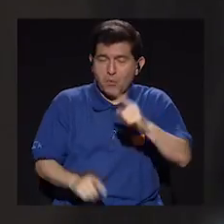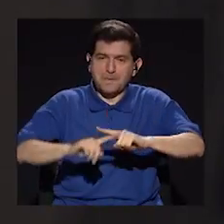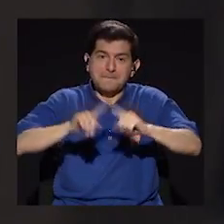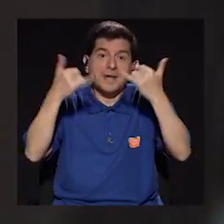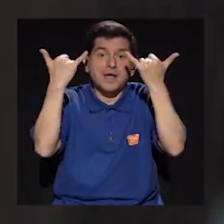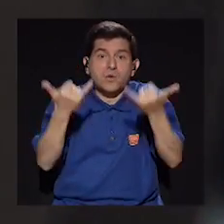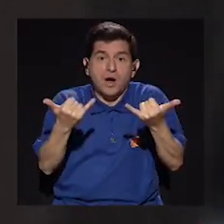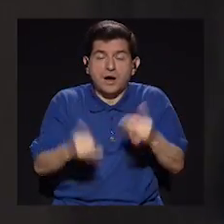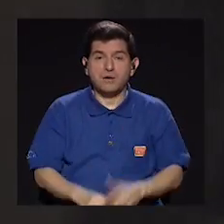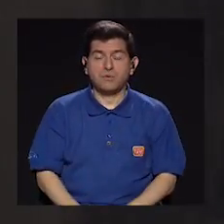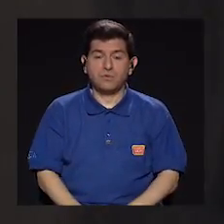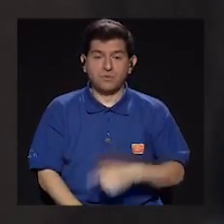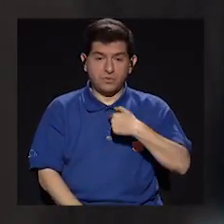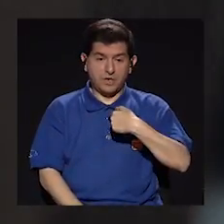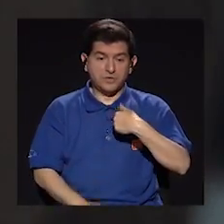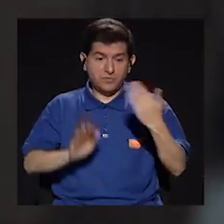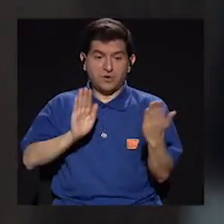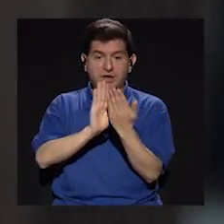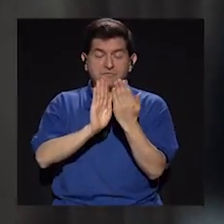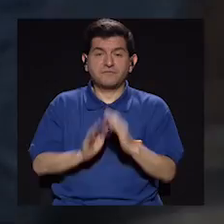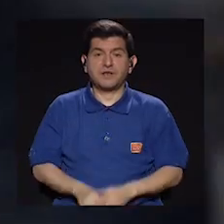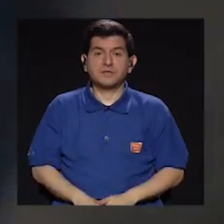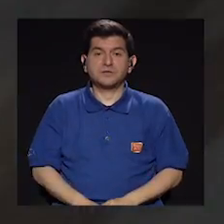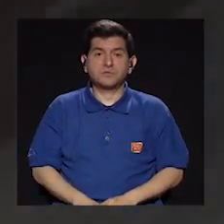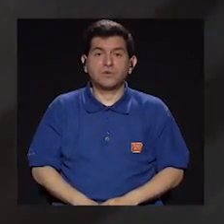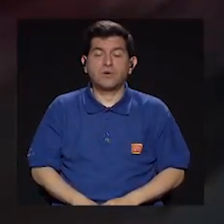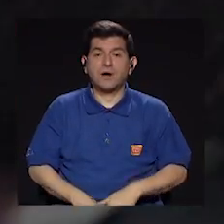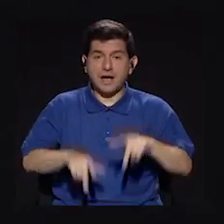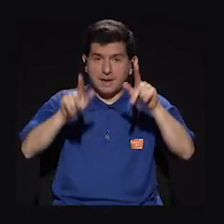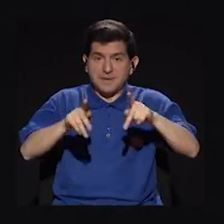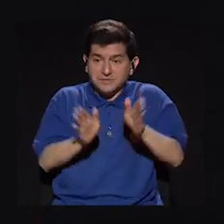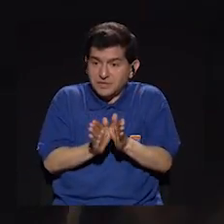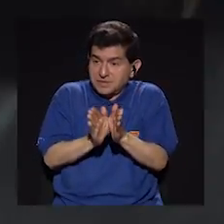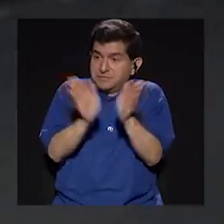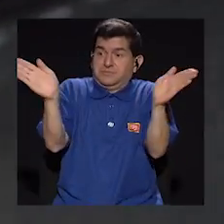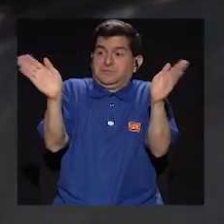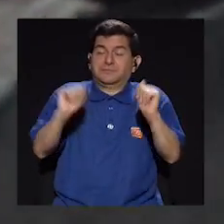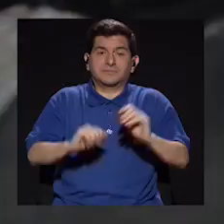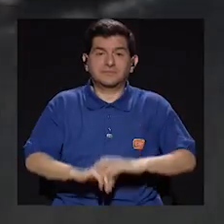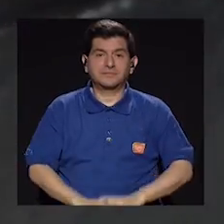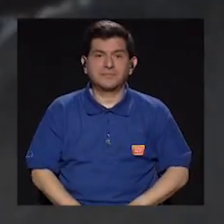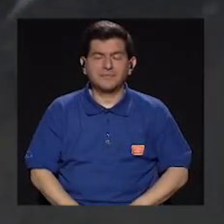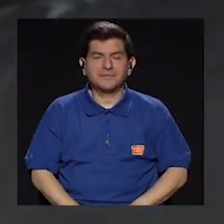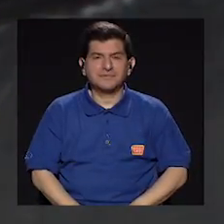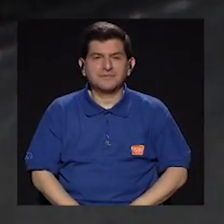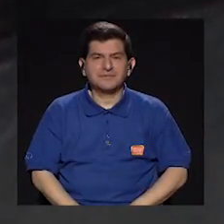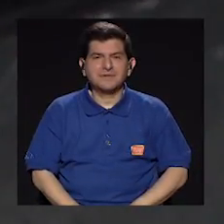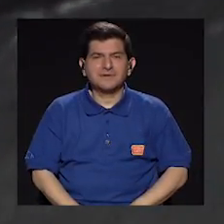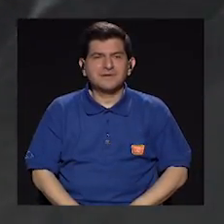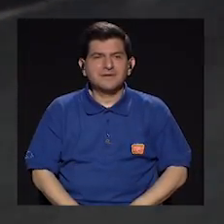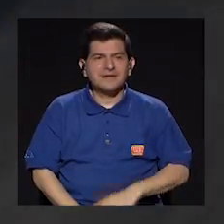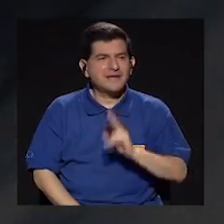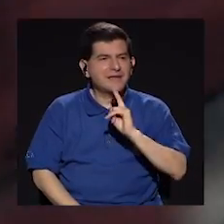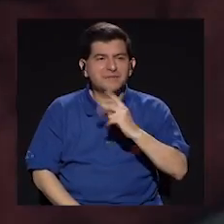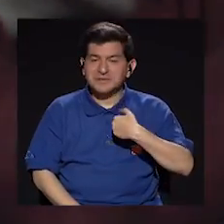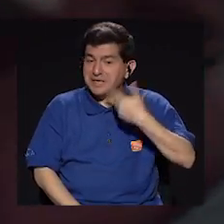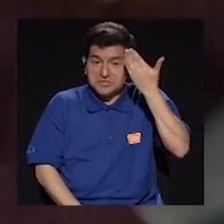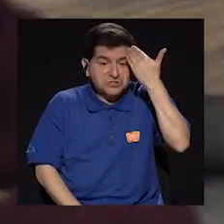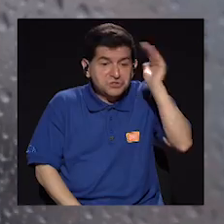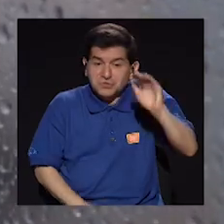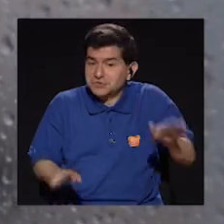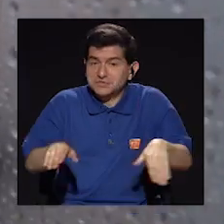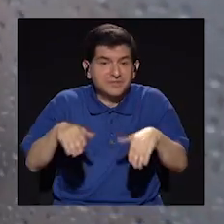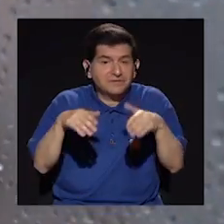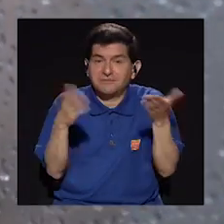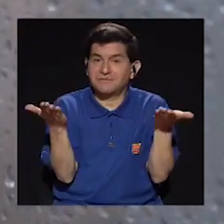ahora un poco me toca el público público y realmente, digamos, no sé